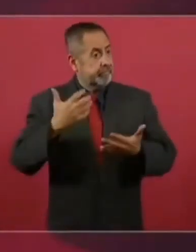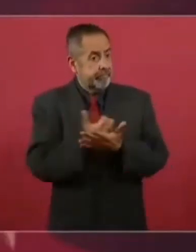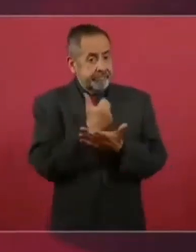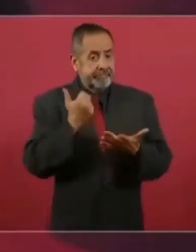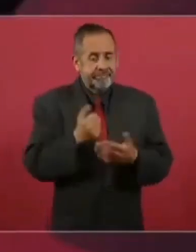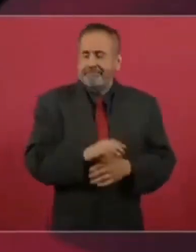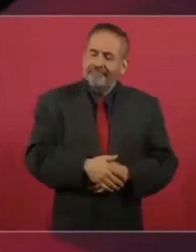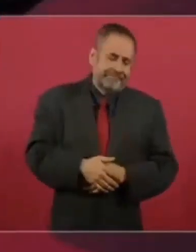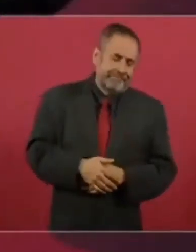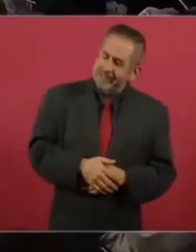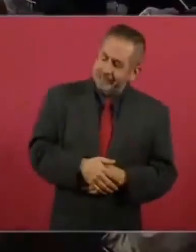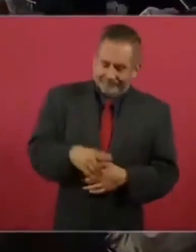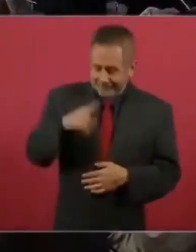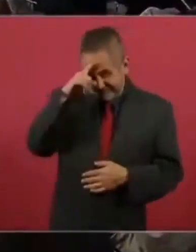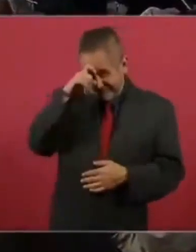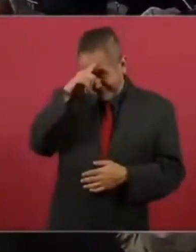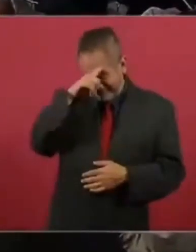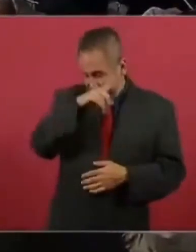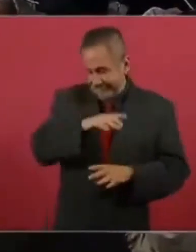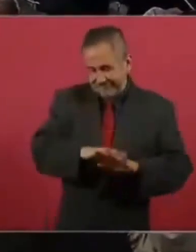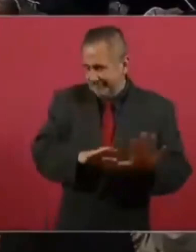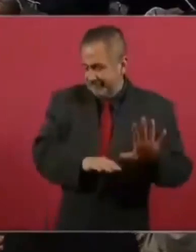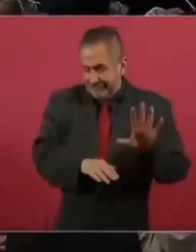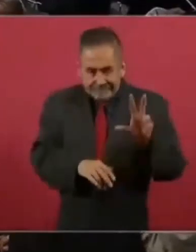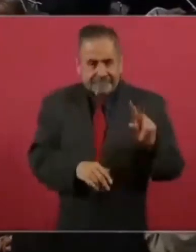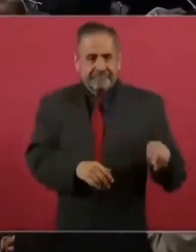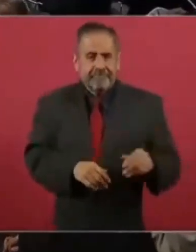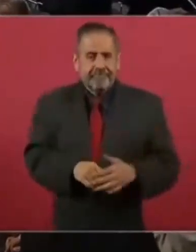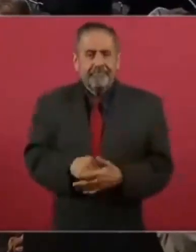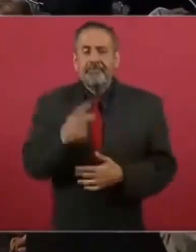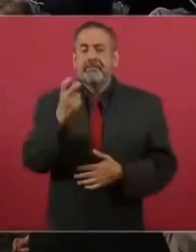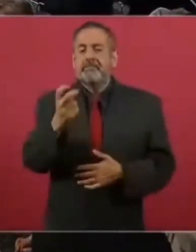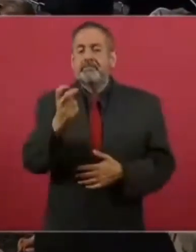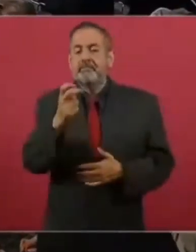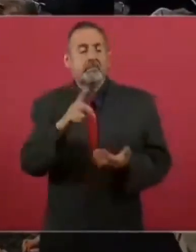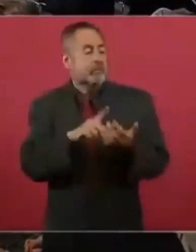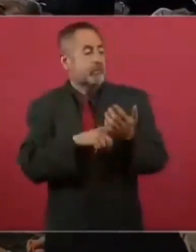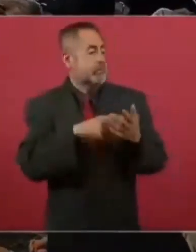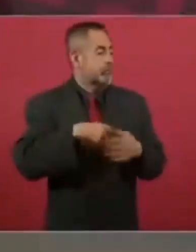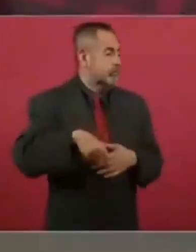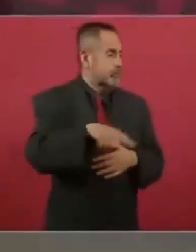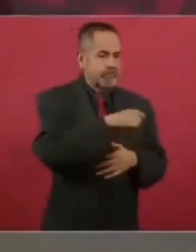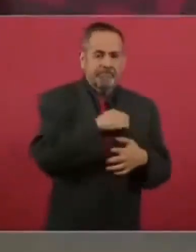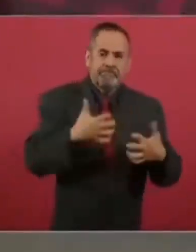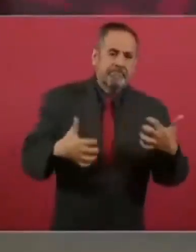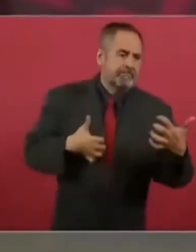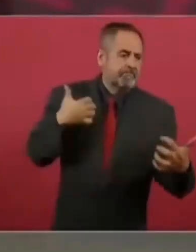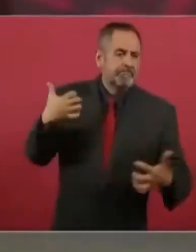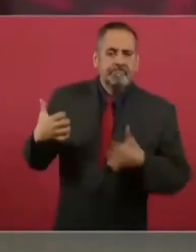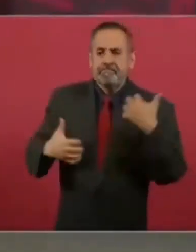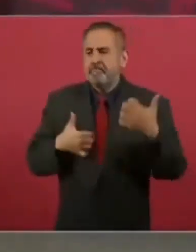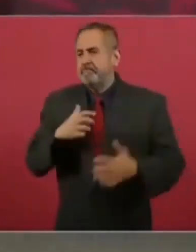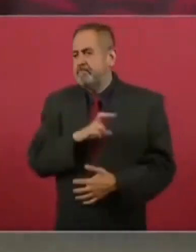Por eso andan muy alterados.